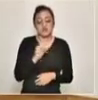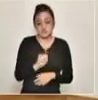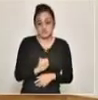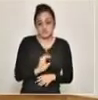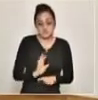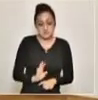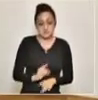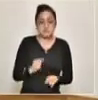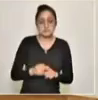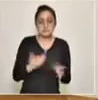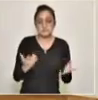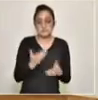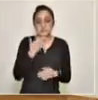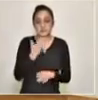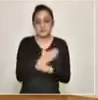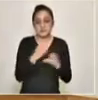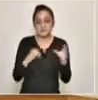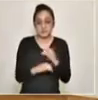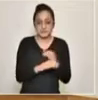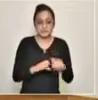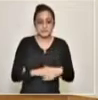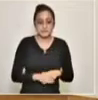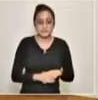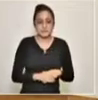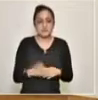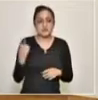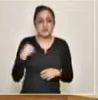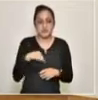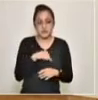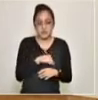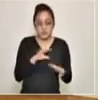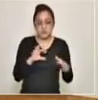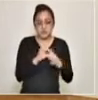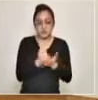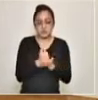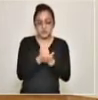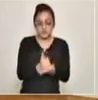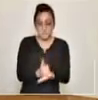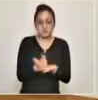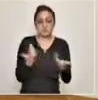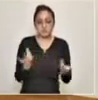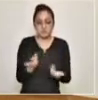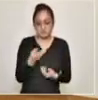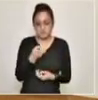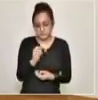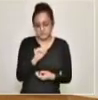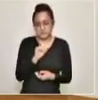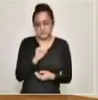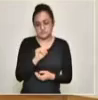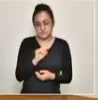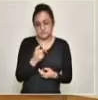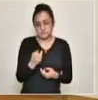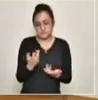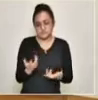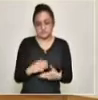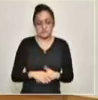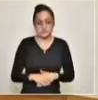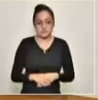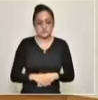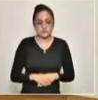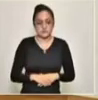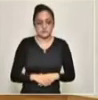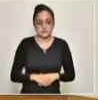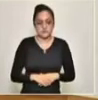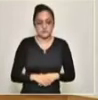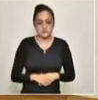haga bien las cosas y nosotros colaboraremos, coadyuvaremos, coadyuvaremos a